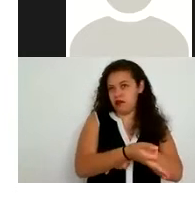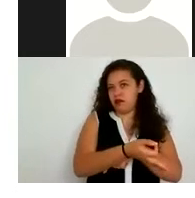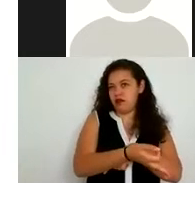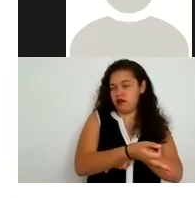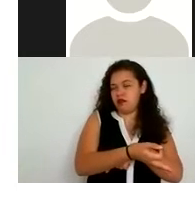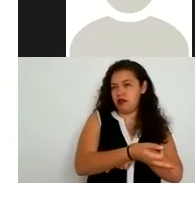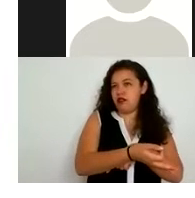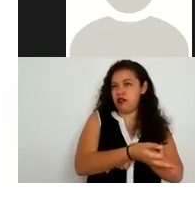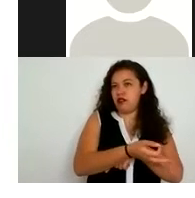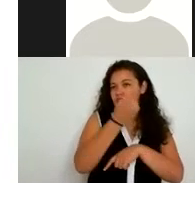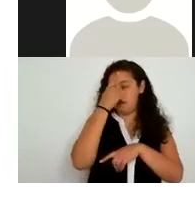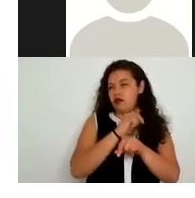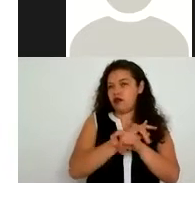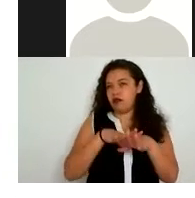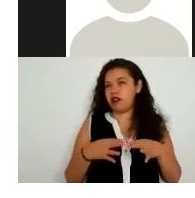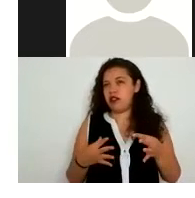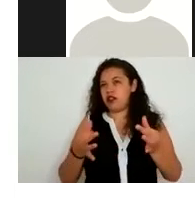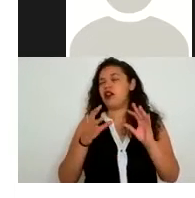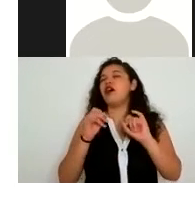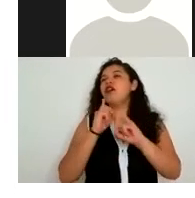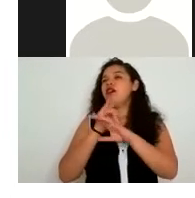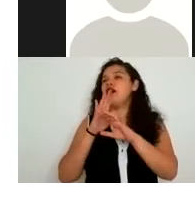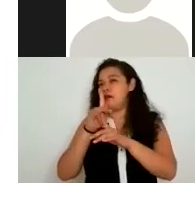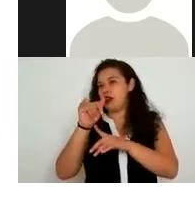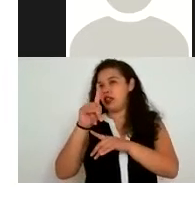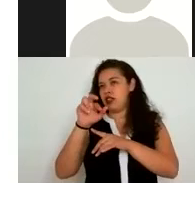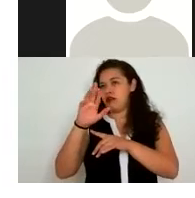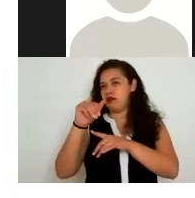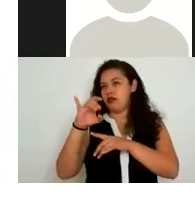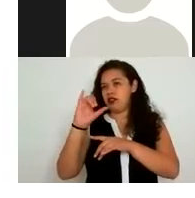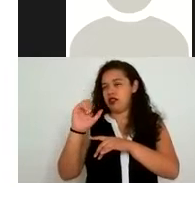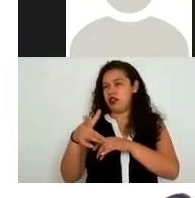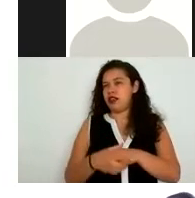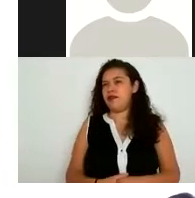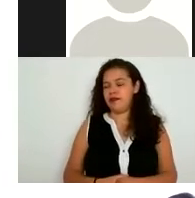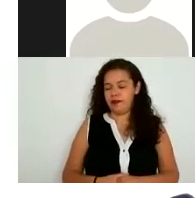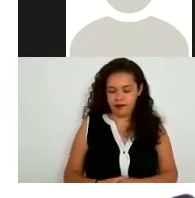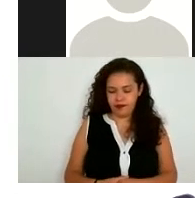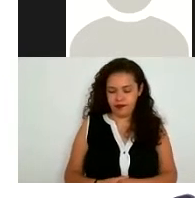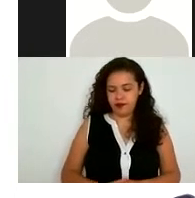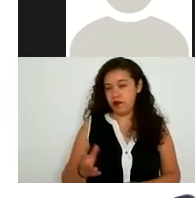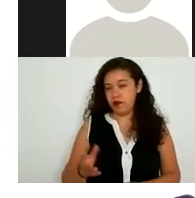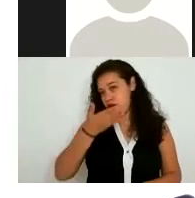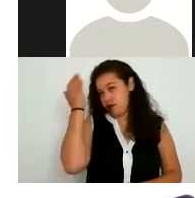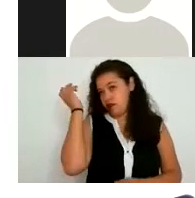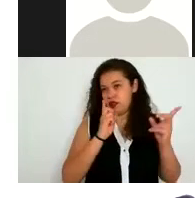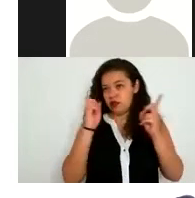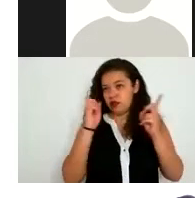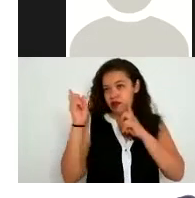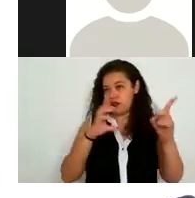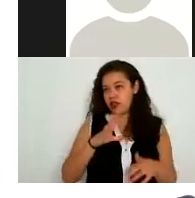utilicen datos sensibles o datos patrimoniales no sé si haya duda en este sentido